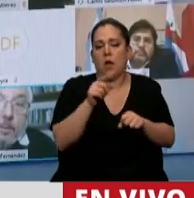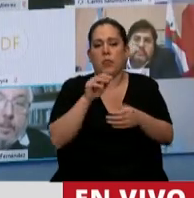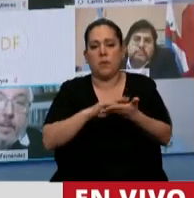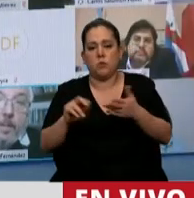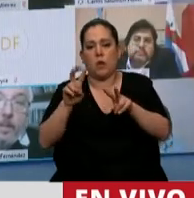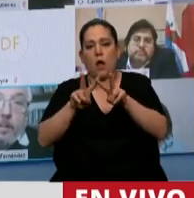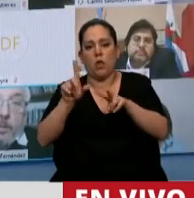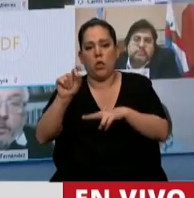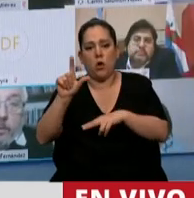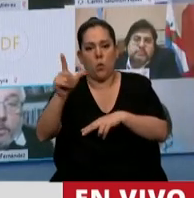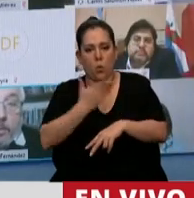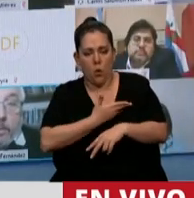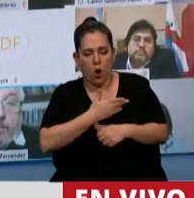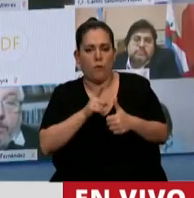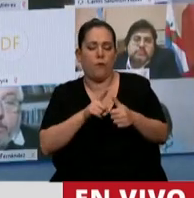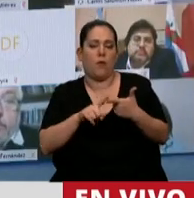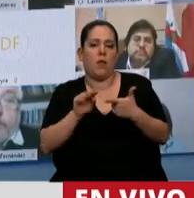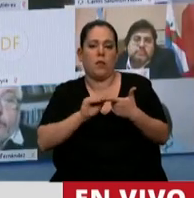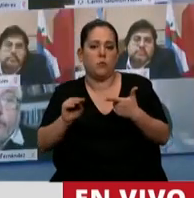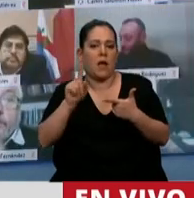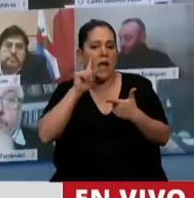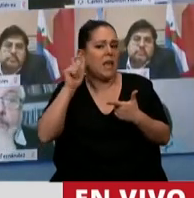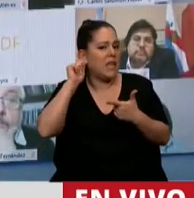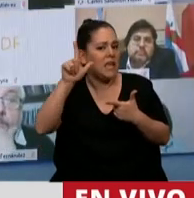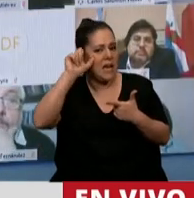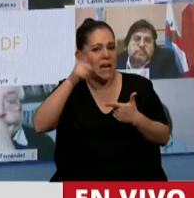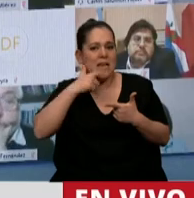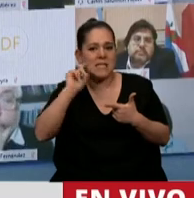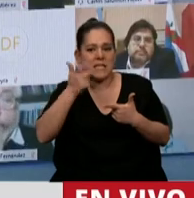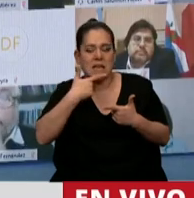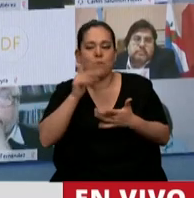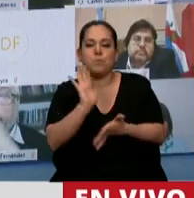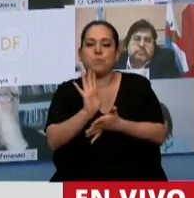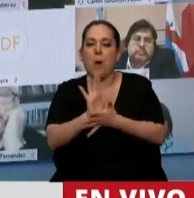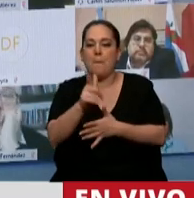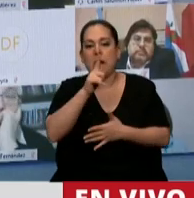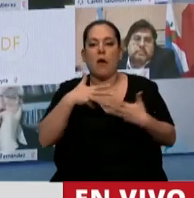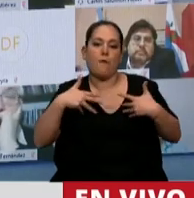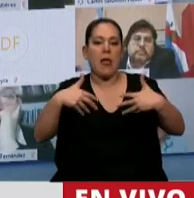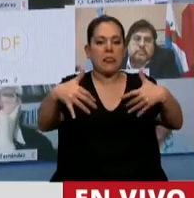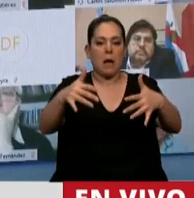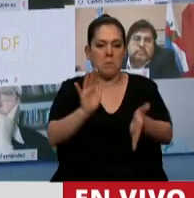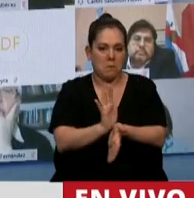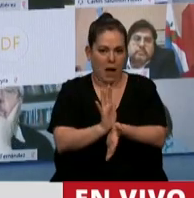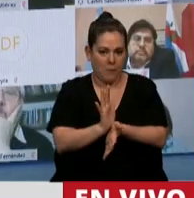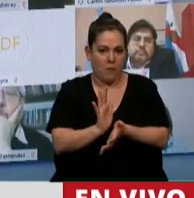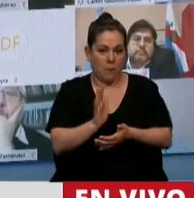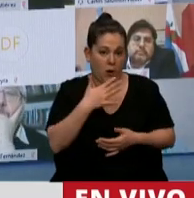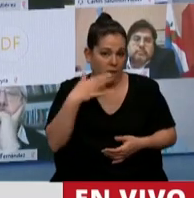diputado Iglesias también pensaron que eran fantasmas porque estábamos invisibilizados, pero no, estamos acá de carne y hueso.